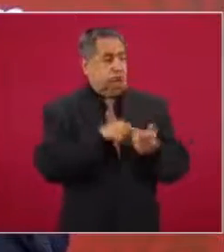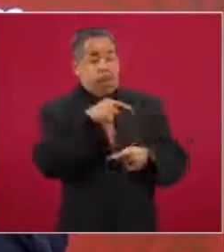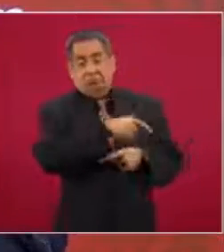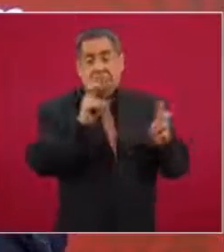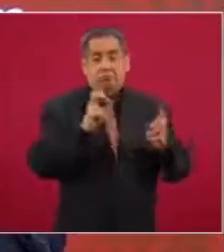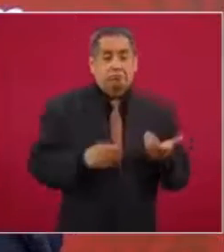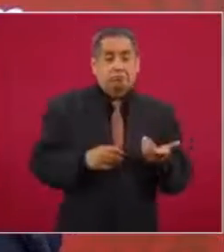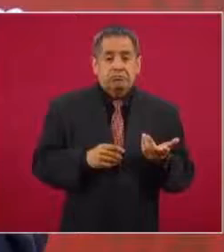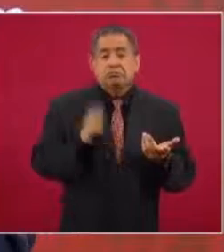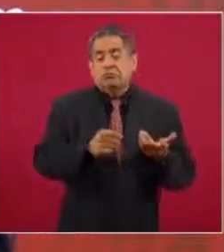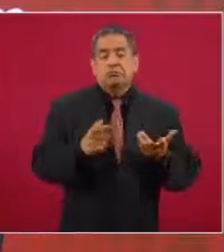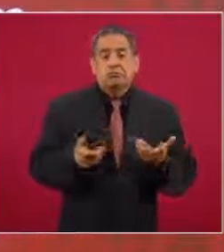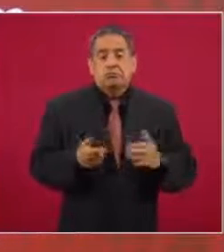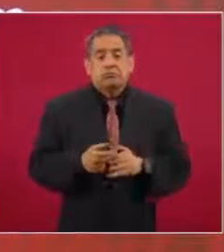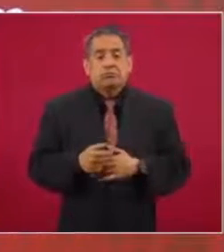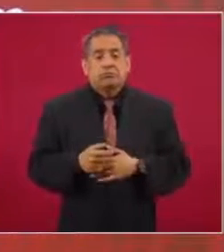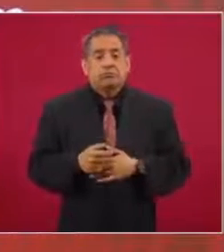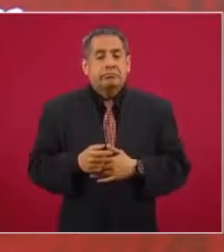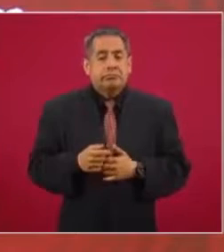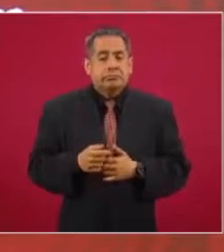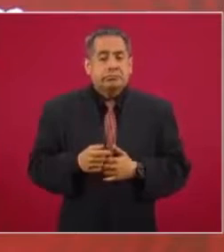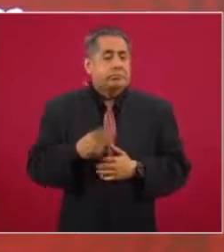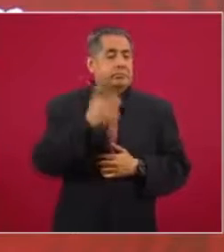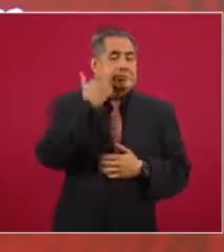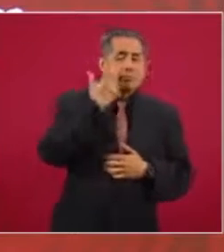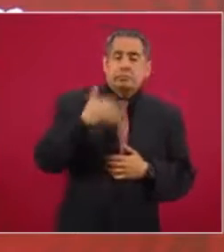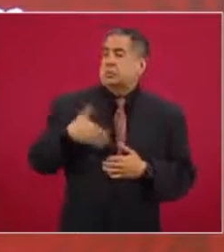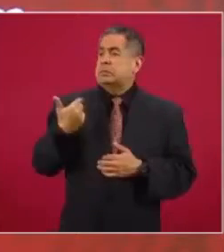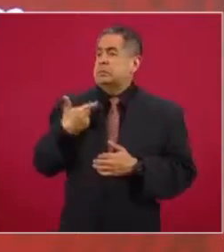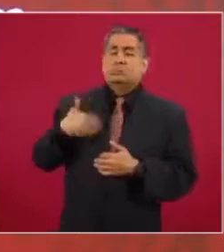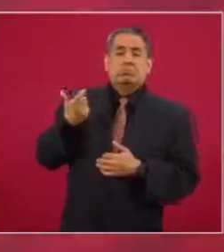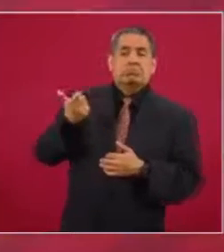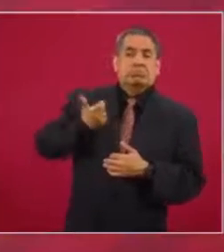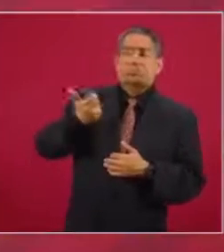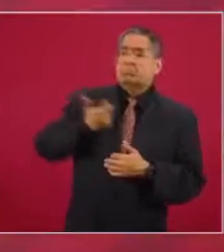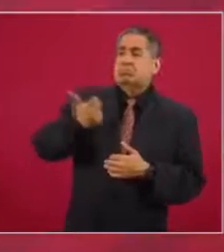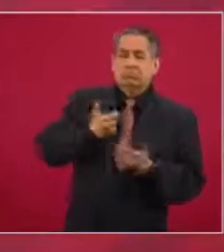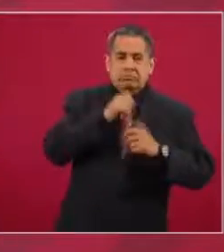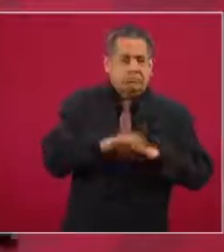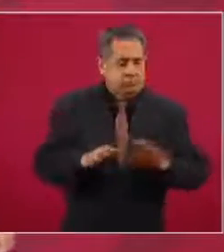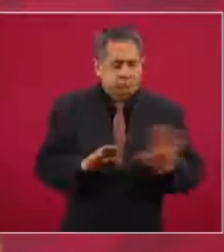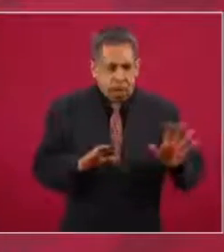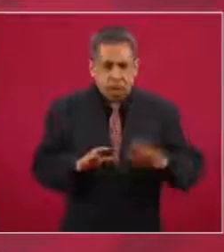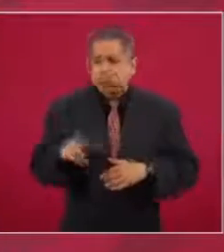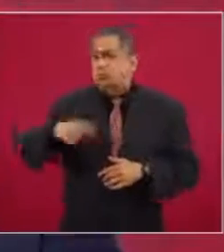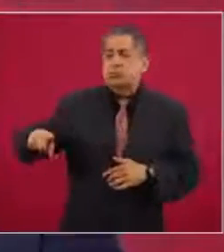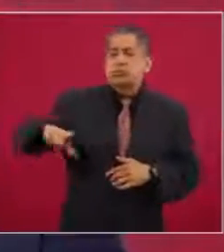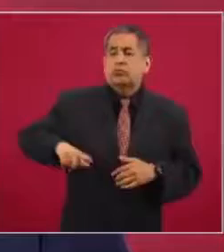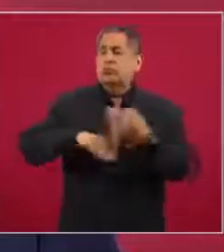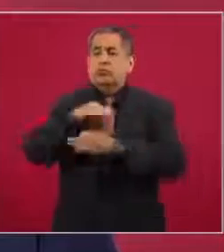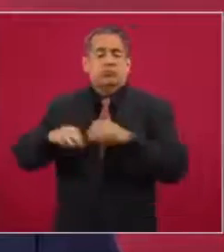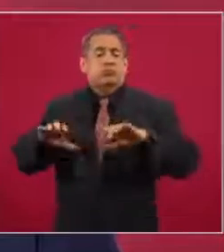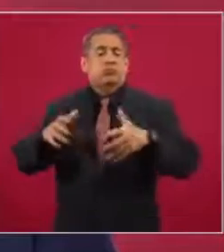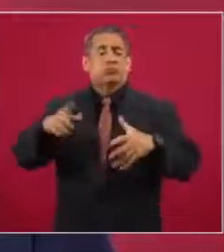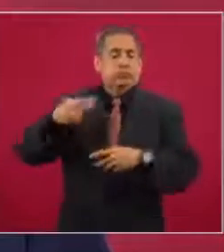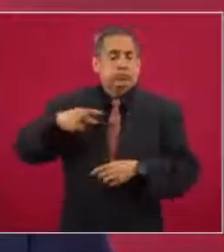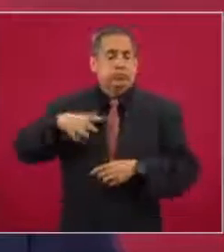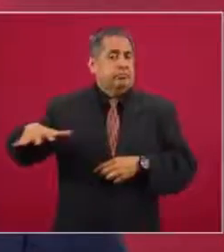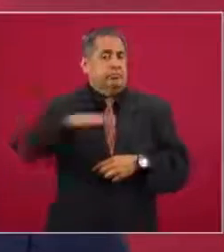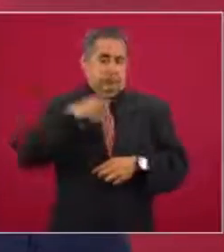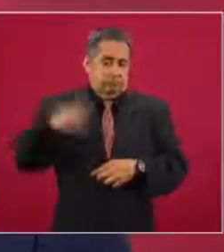sólo buscan provecho personal. El gobierno es de todos, es de todo el pueblo